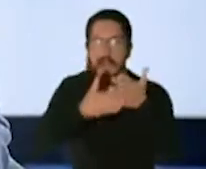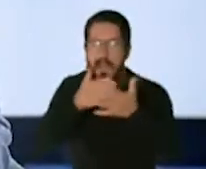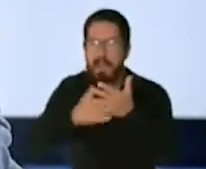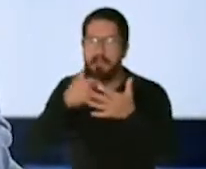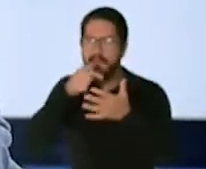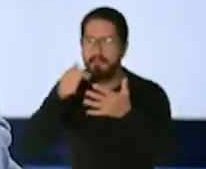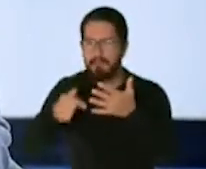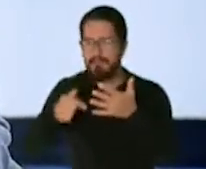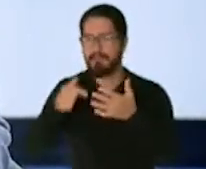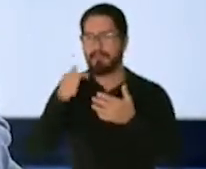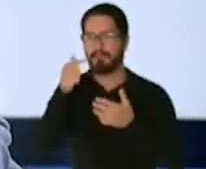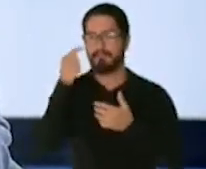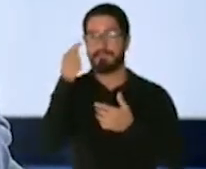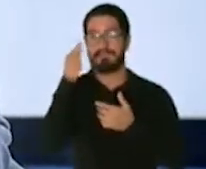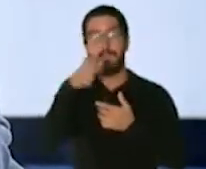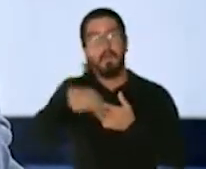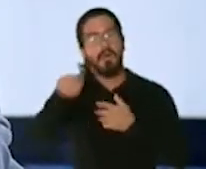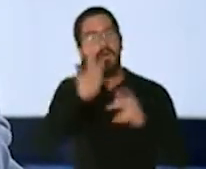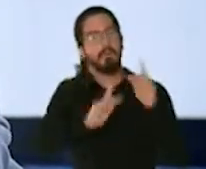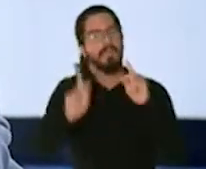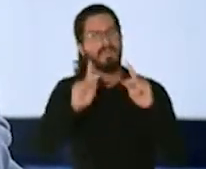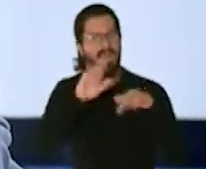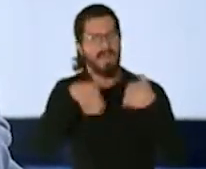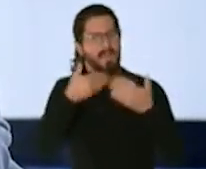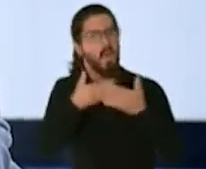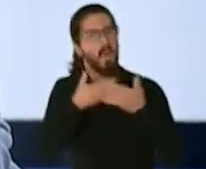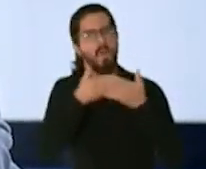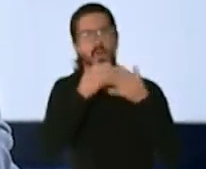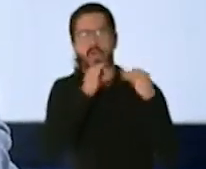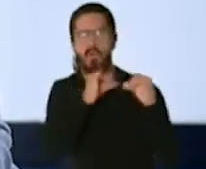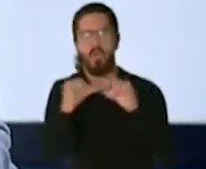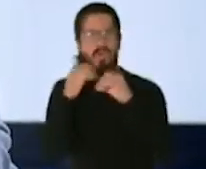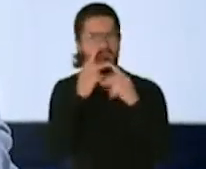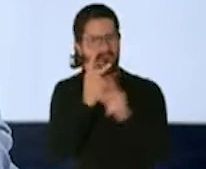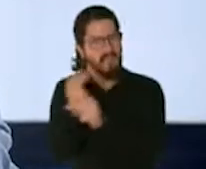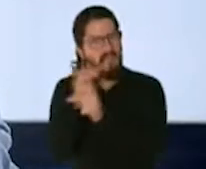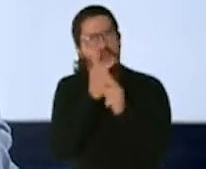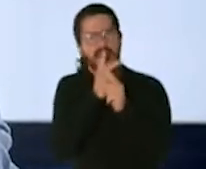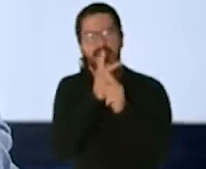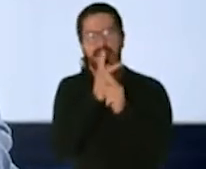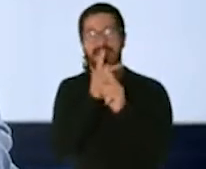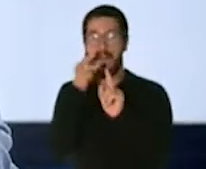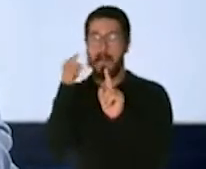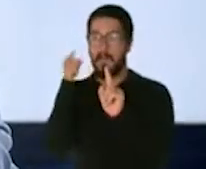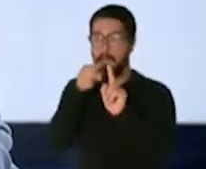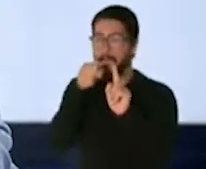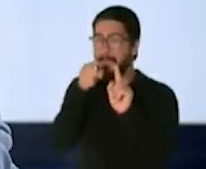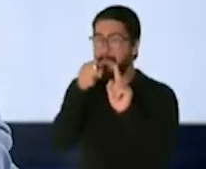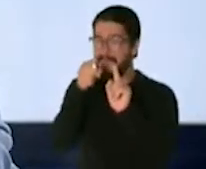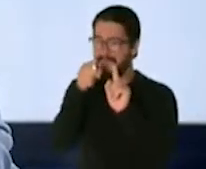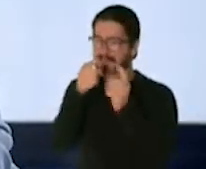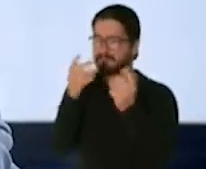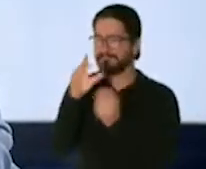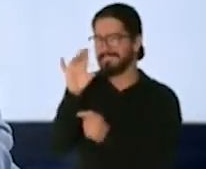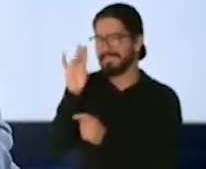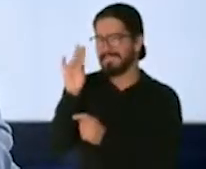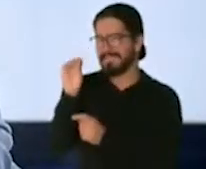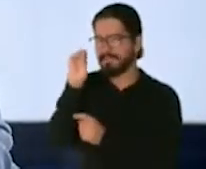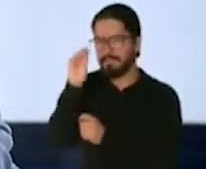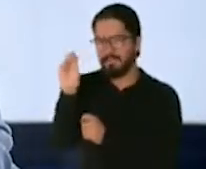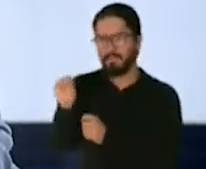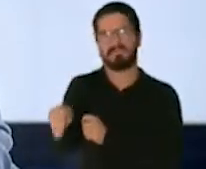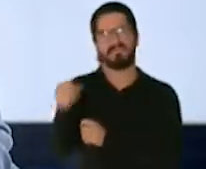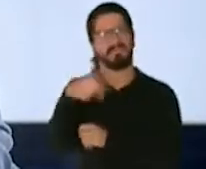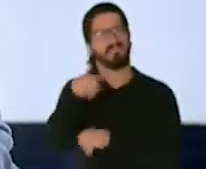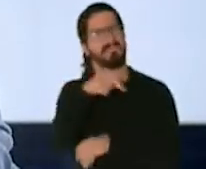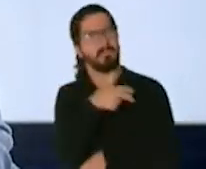tengamos esa inmunidad de rebaño, que es la meta, que 70%, por lo menos 70% de nuestra población, esté debidamente